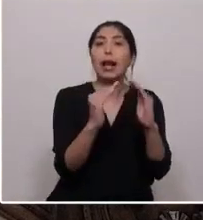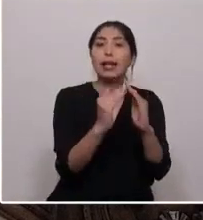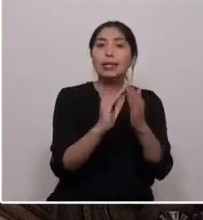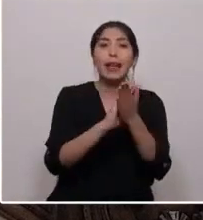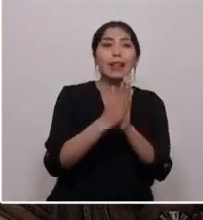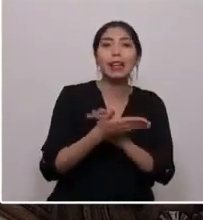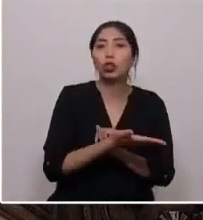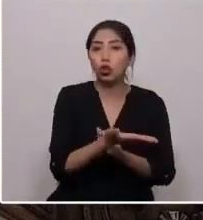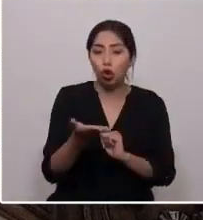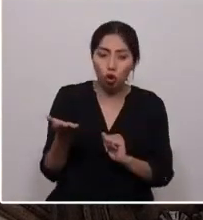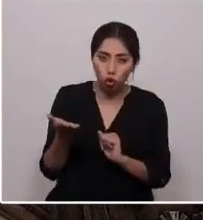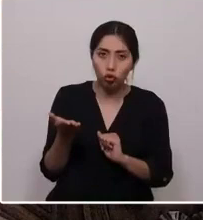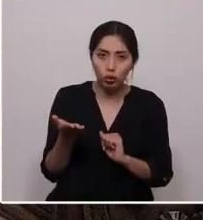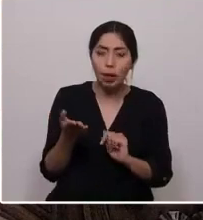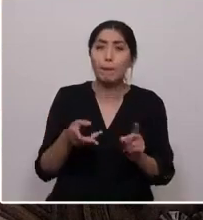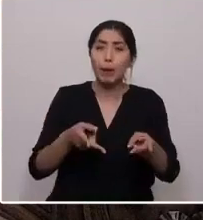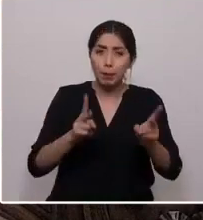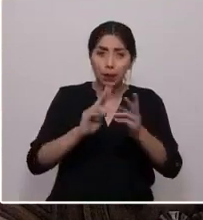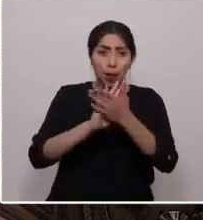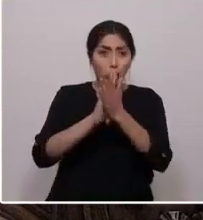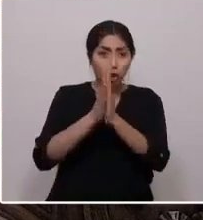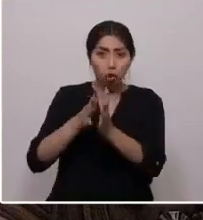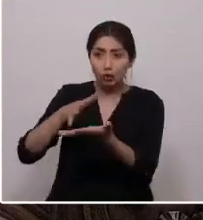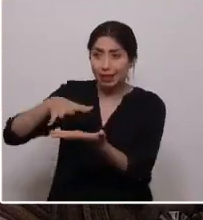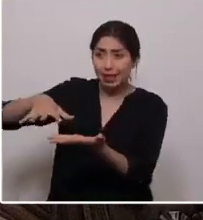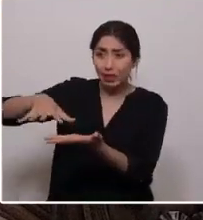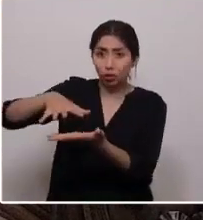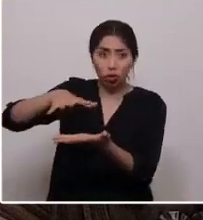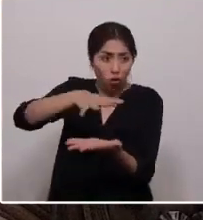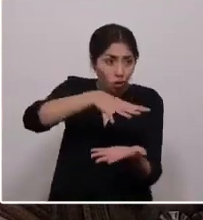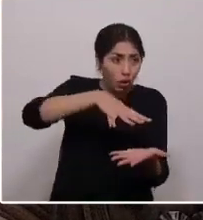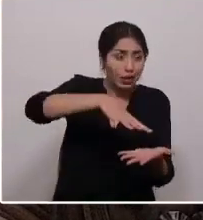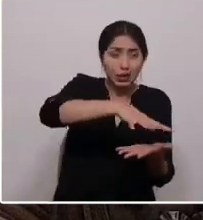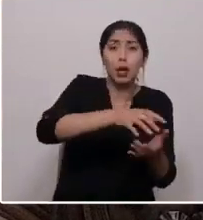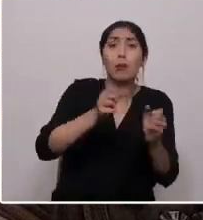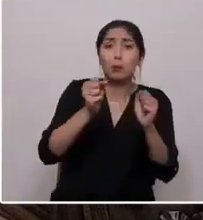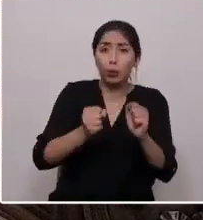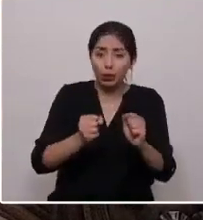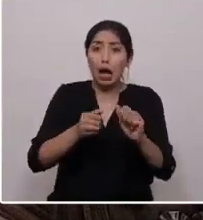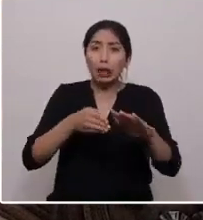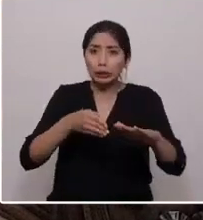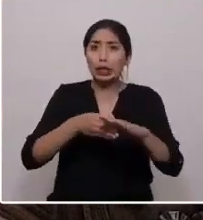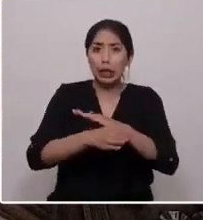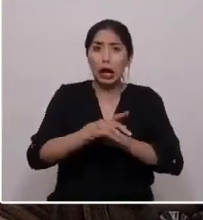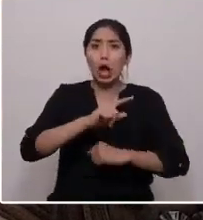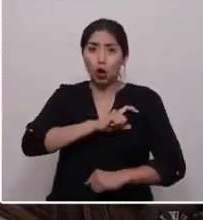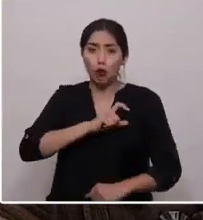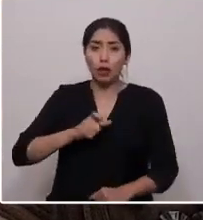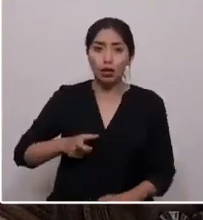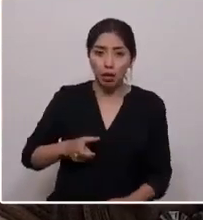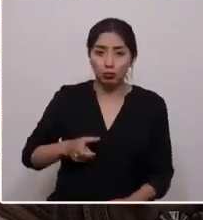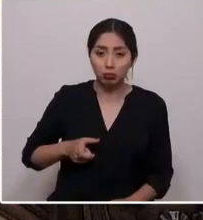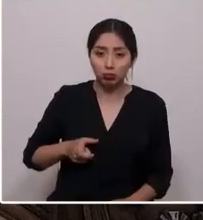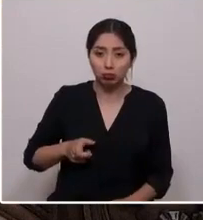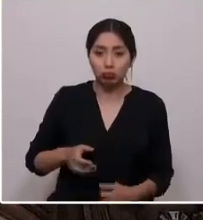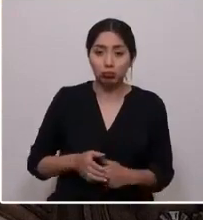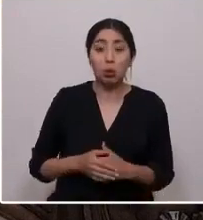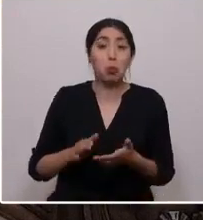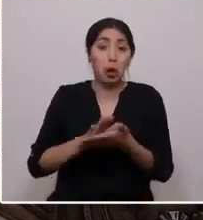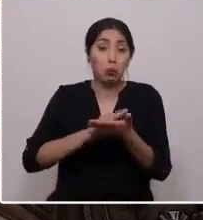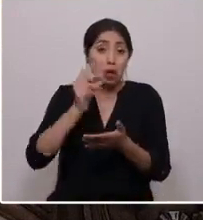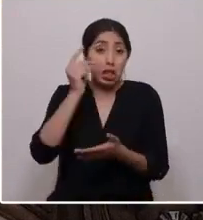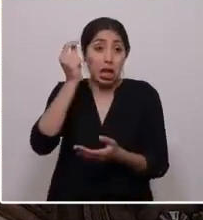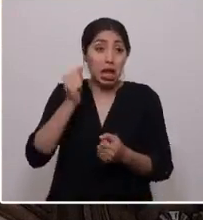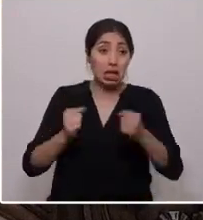comunes que permita que todos los sectores democráticos puedan acceder a gobernar. Es decir, ideas de izquierda, de